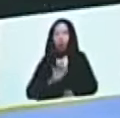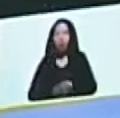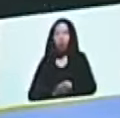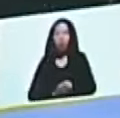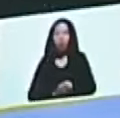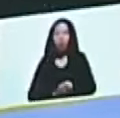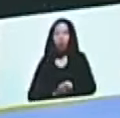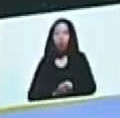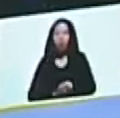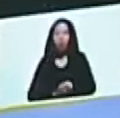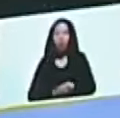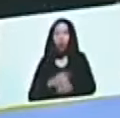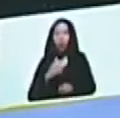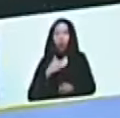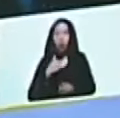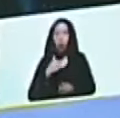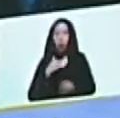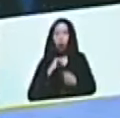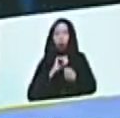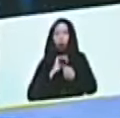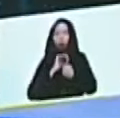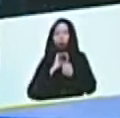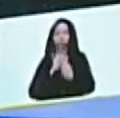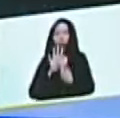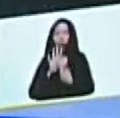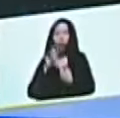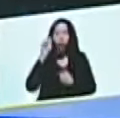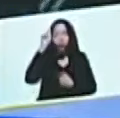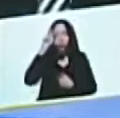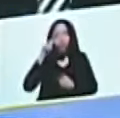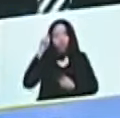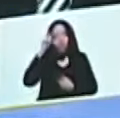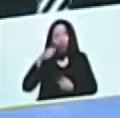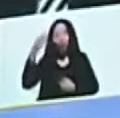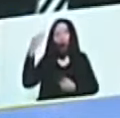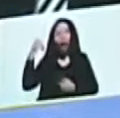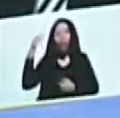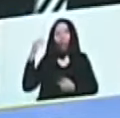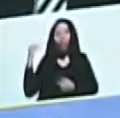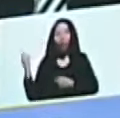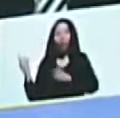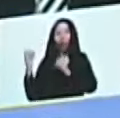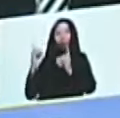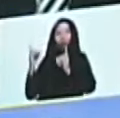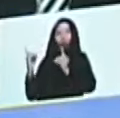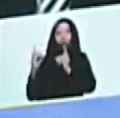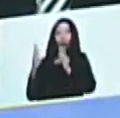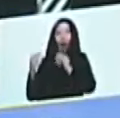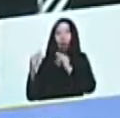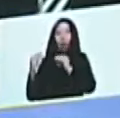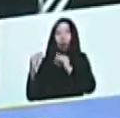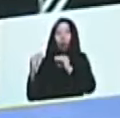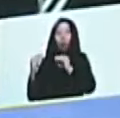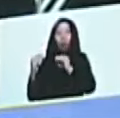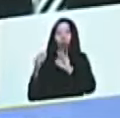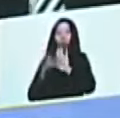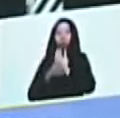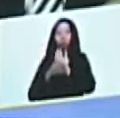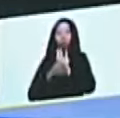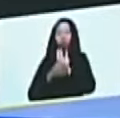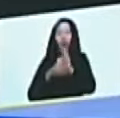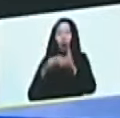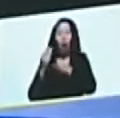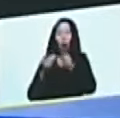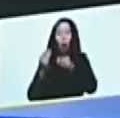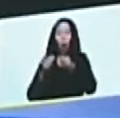presenté algunas imágenes del proceso de diálogo que se dio por iniciativa del presidente